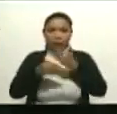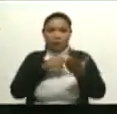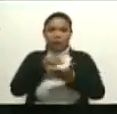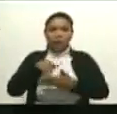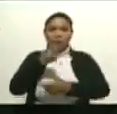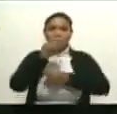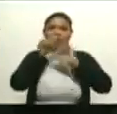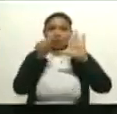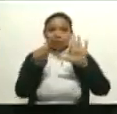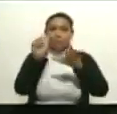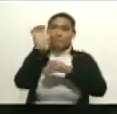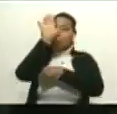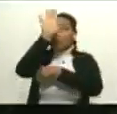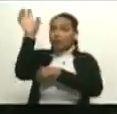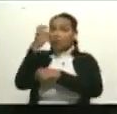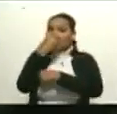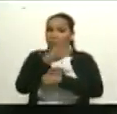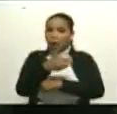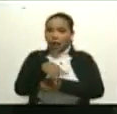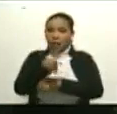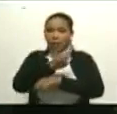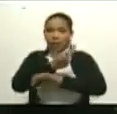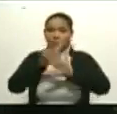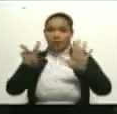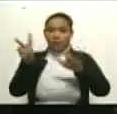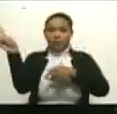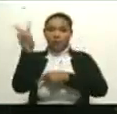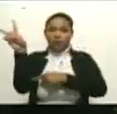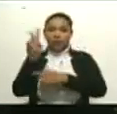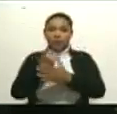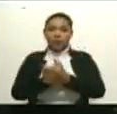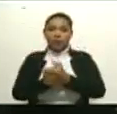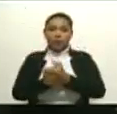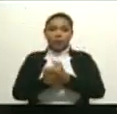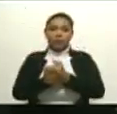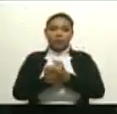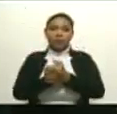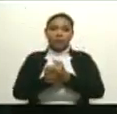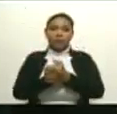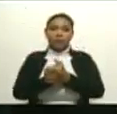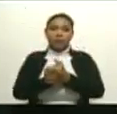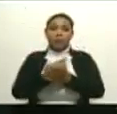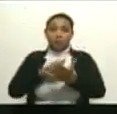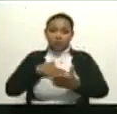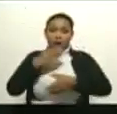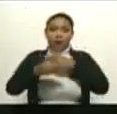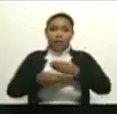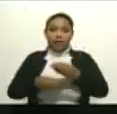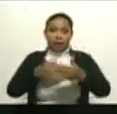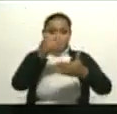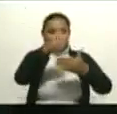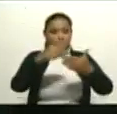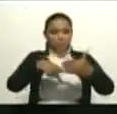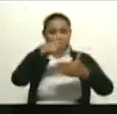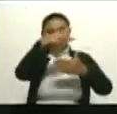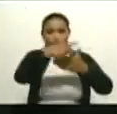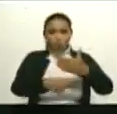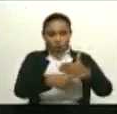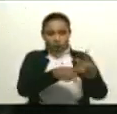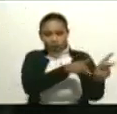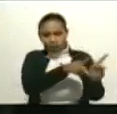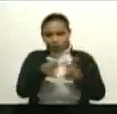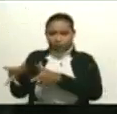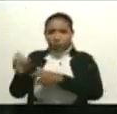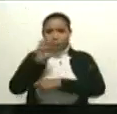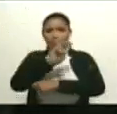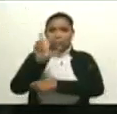16 países, 17 con Venezuela, que tuvo la posibilidad de hacer un circuito nacional que abarcara los 23 estados